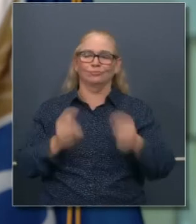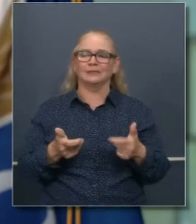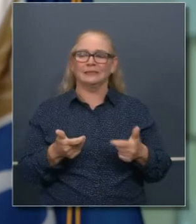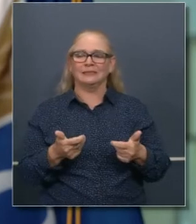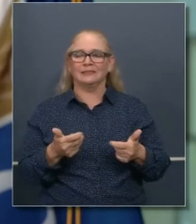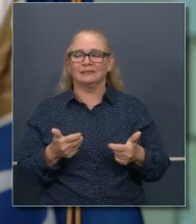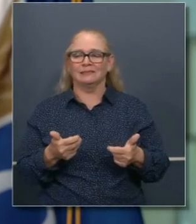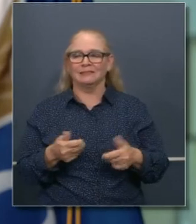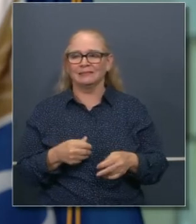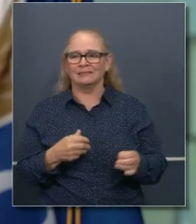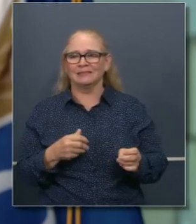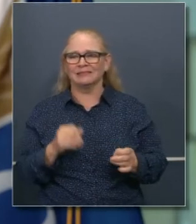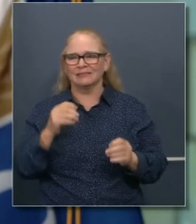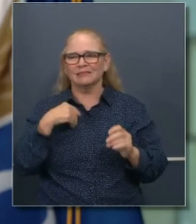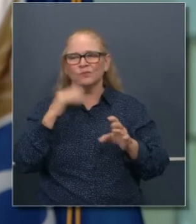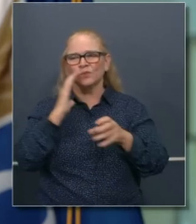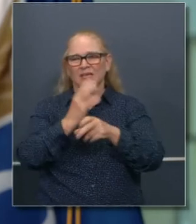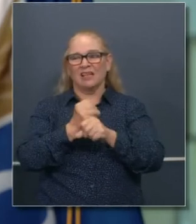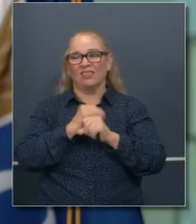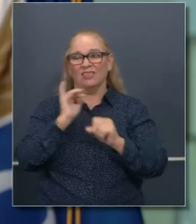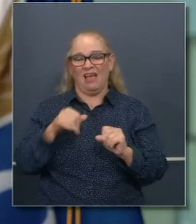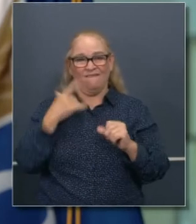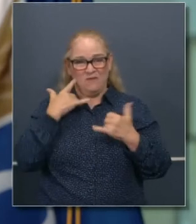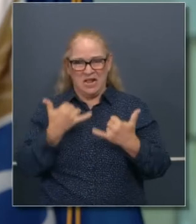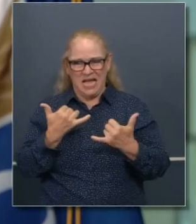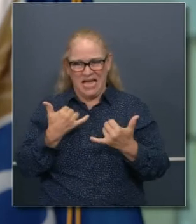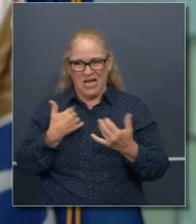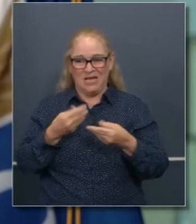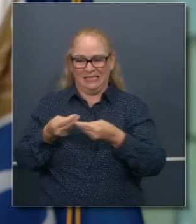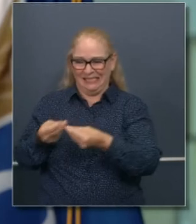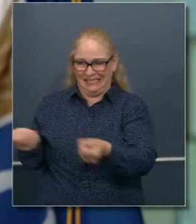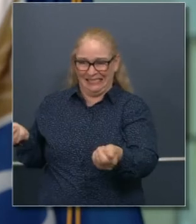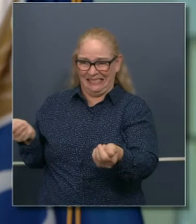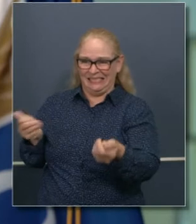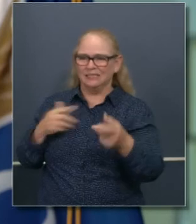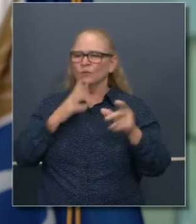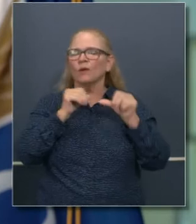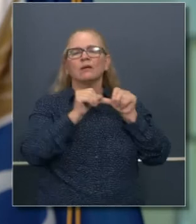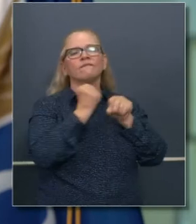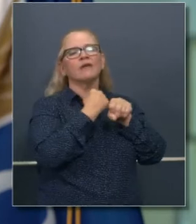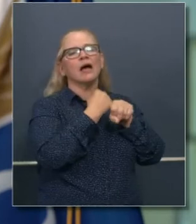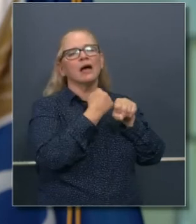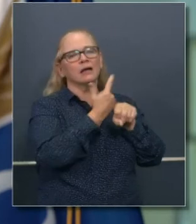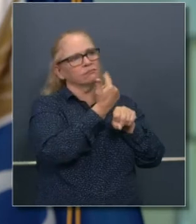acuerdo con la administración actual o con la próxima administración en enero.